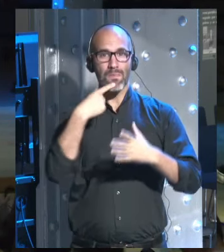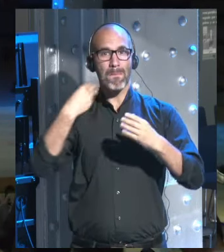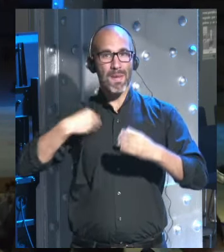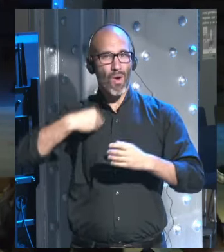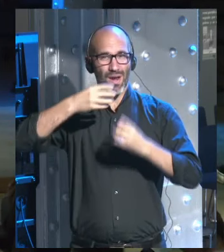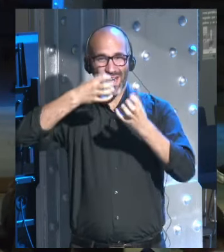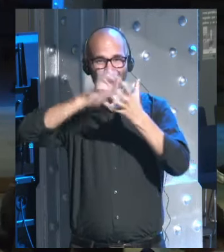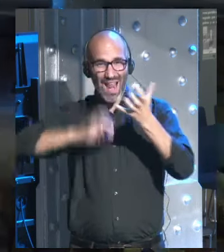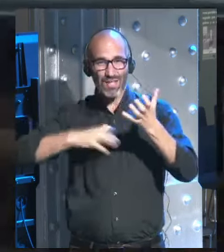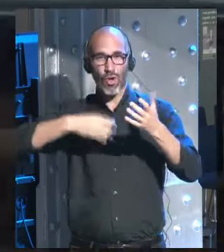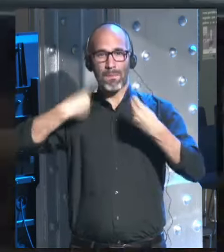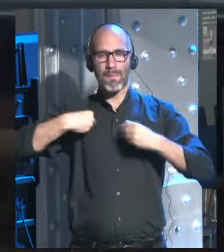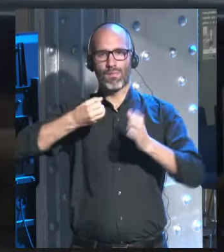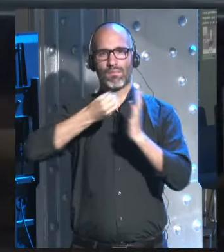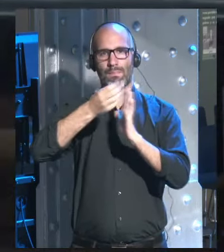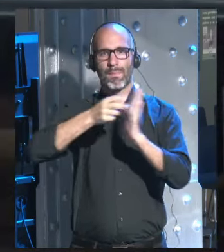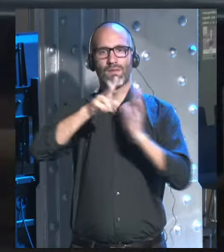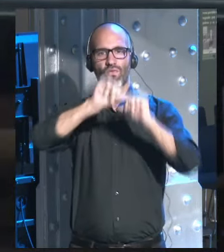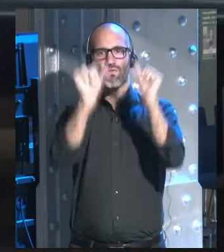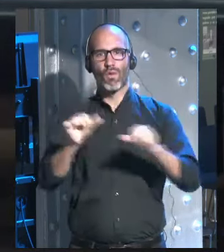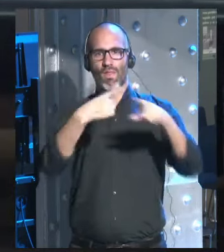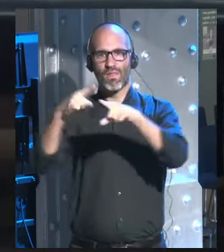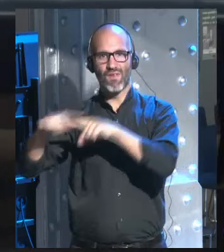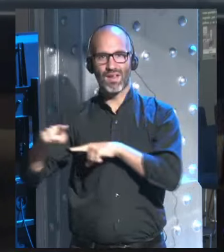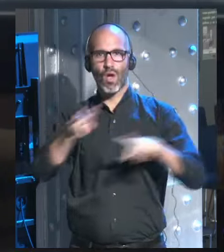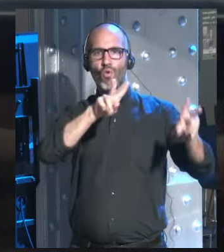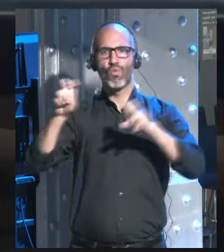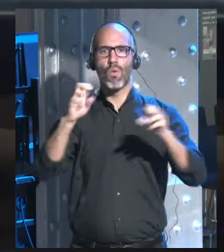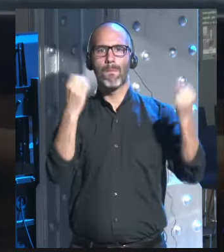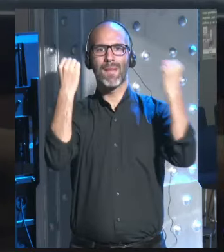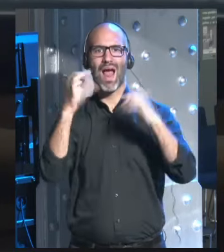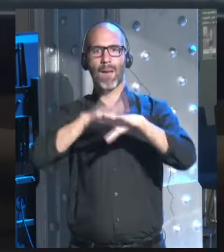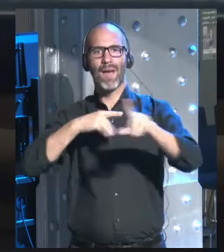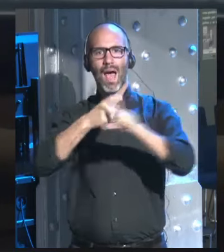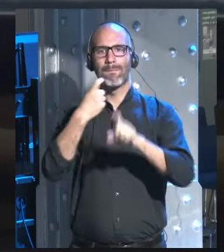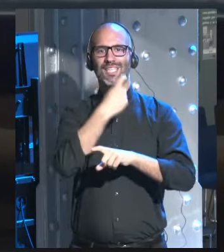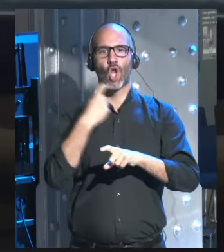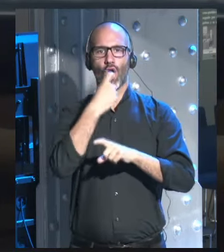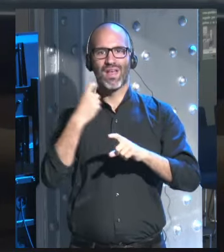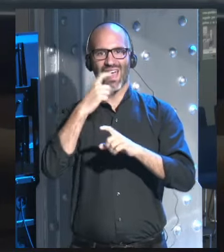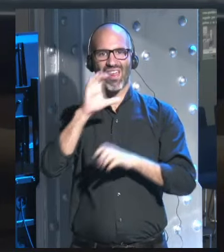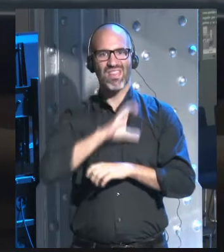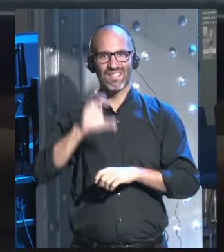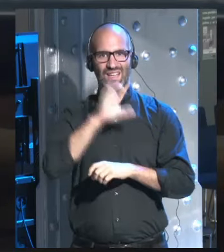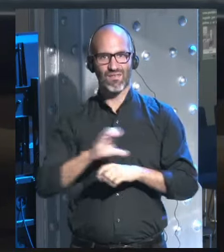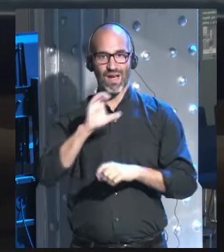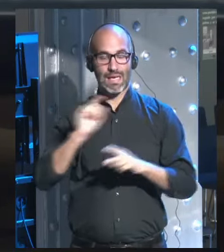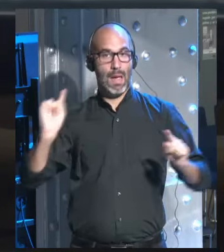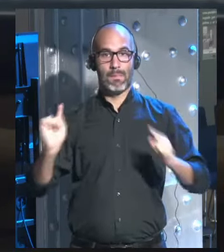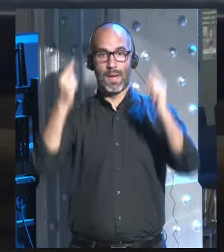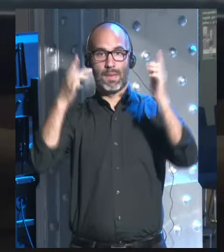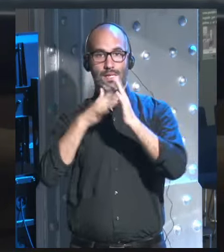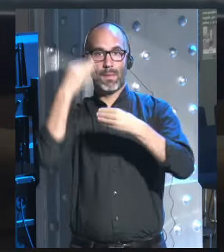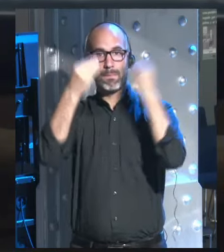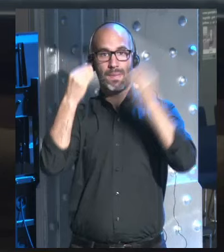una y otra vez en innumerables versiones, se ha convertido en un nuevo pilar de nuestra mitología científica. A primera vista